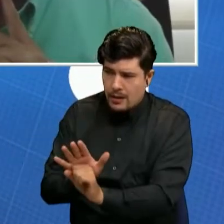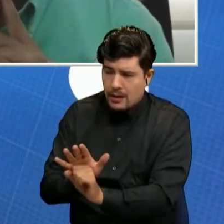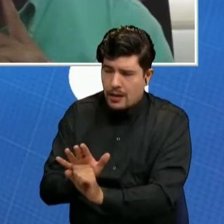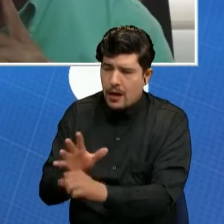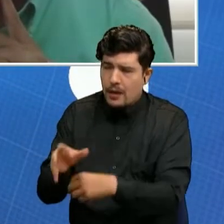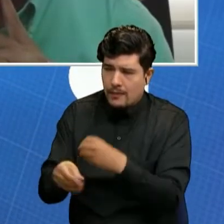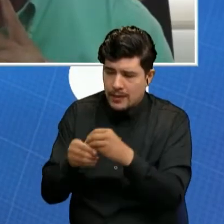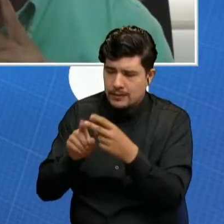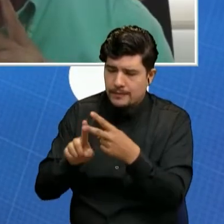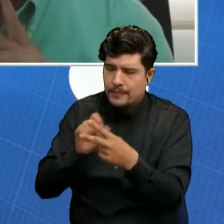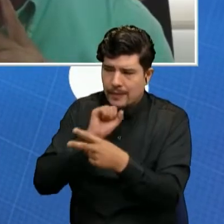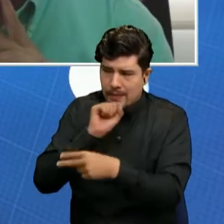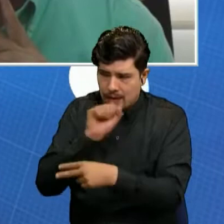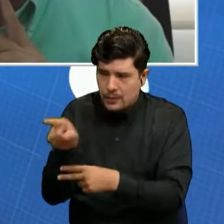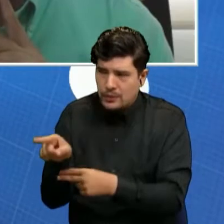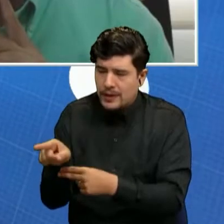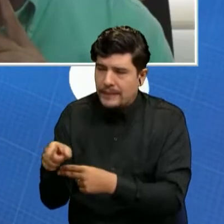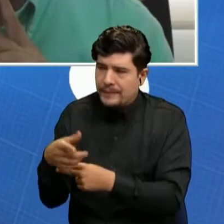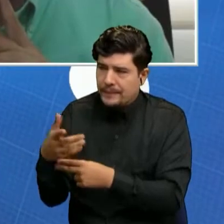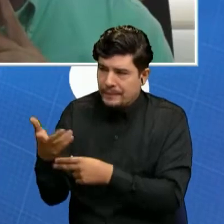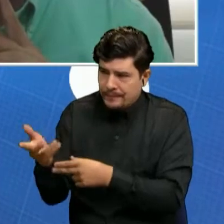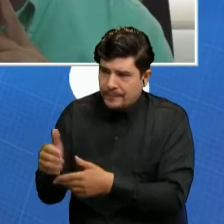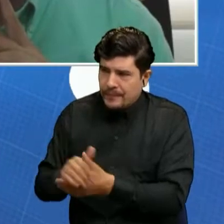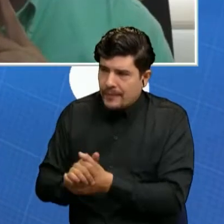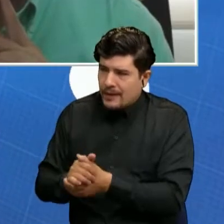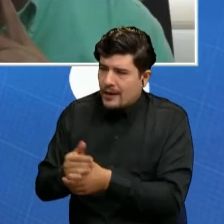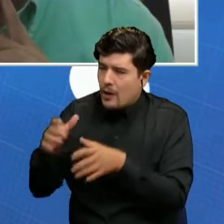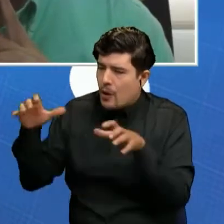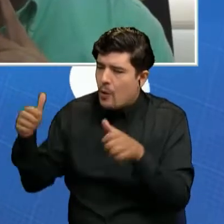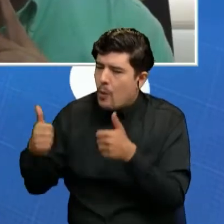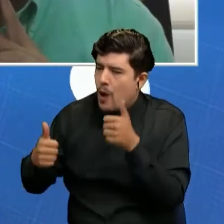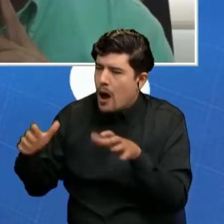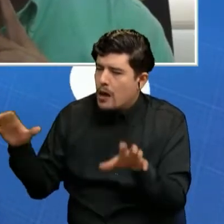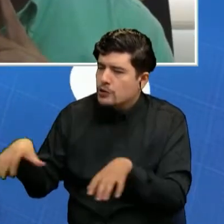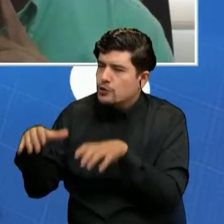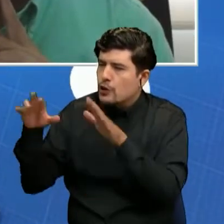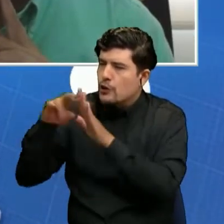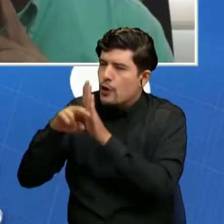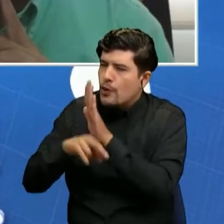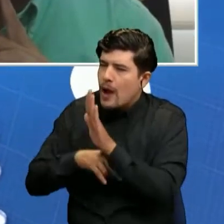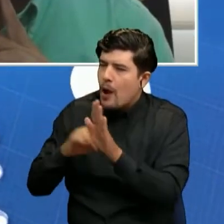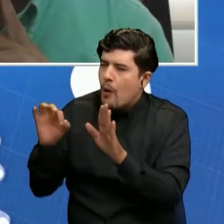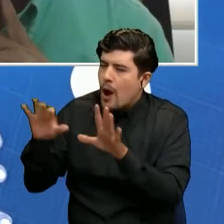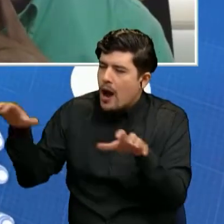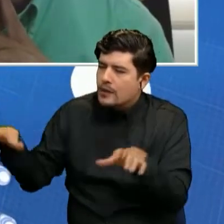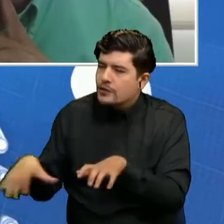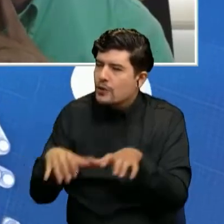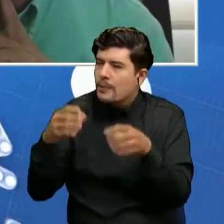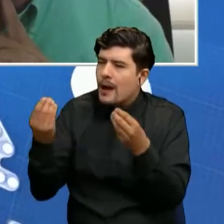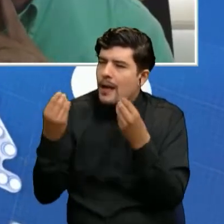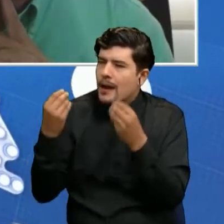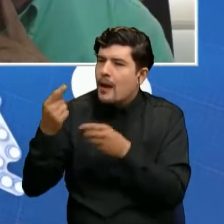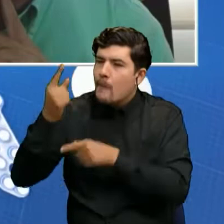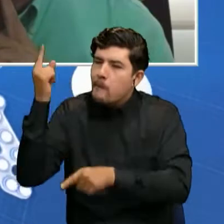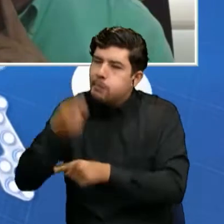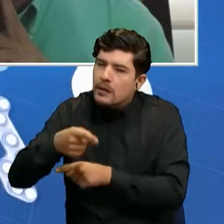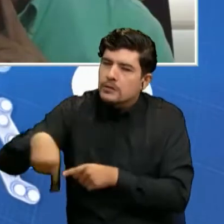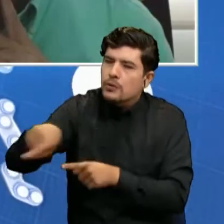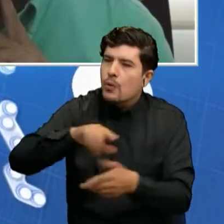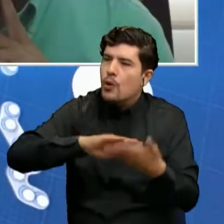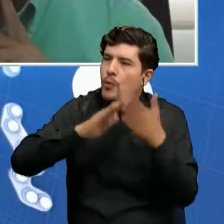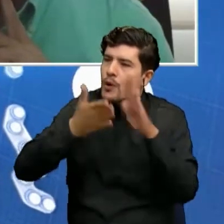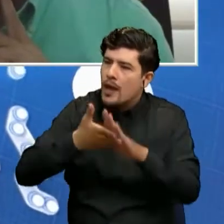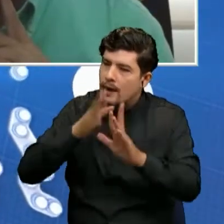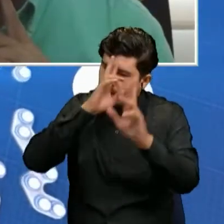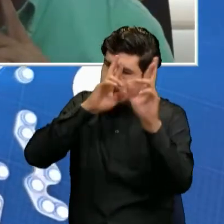medidas se van a implementar para garantizar ese cumplimiento? Porque usted lo decía hace un momento, se aplican toques de queda, pero no se respeta el toque de